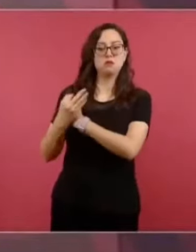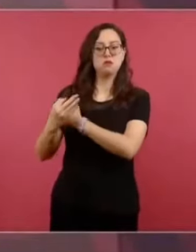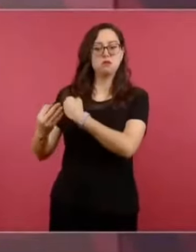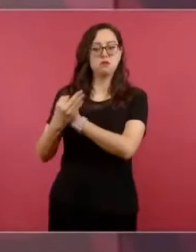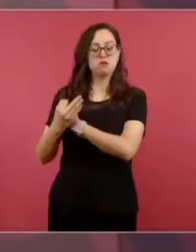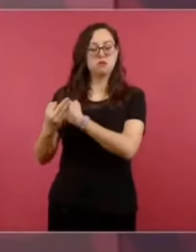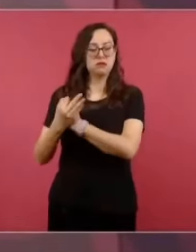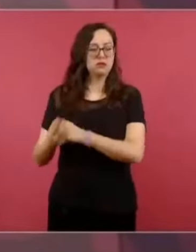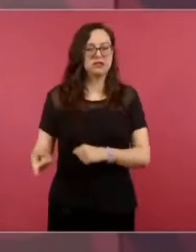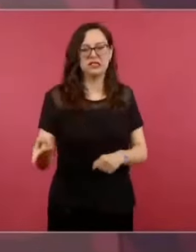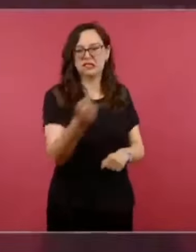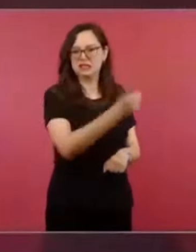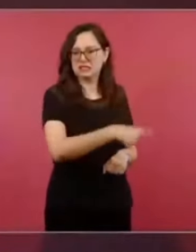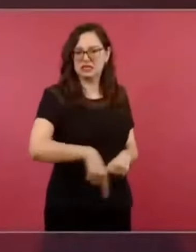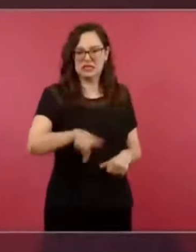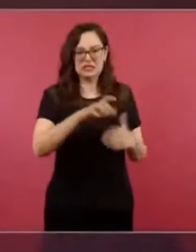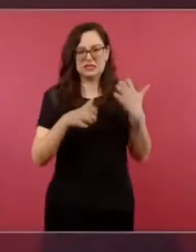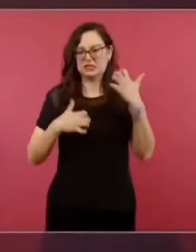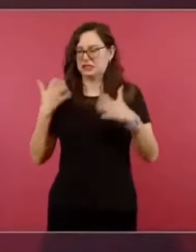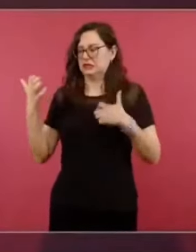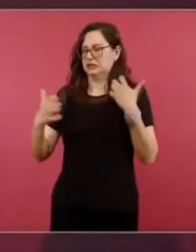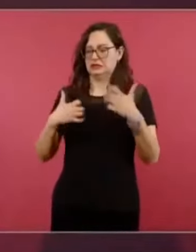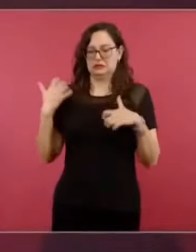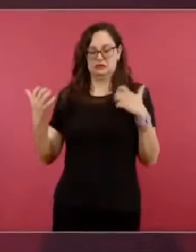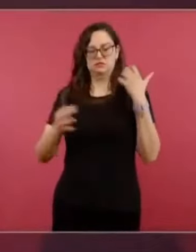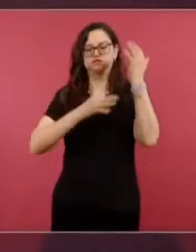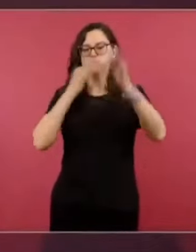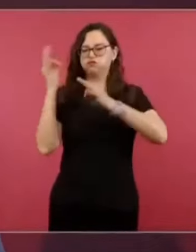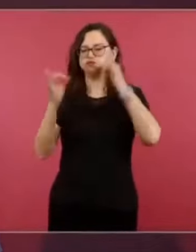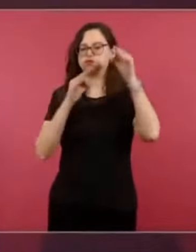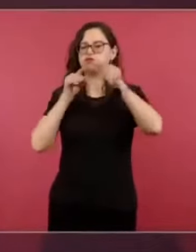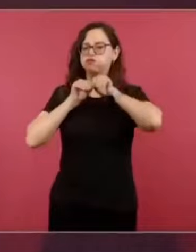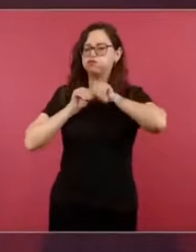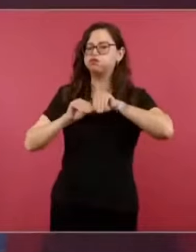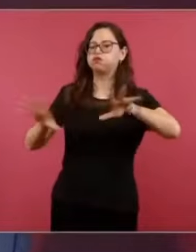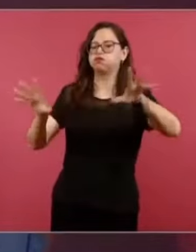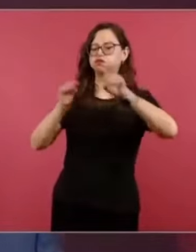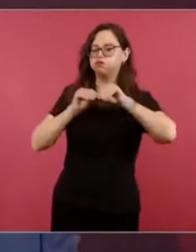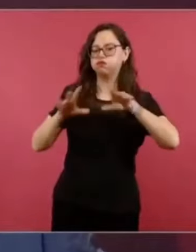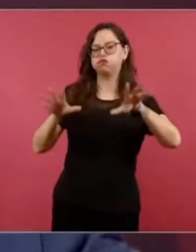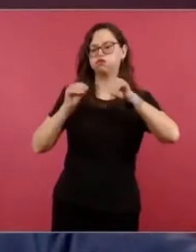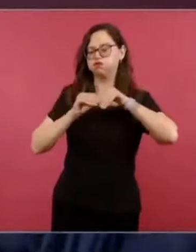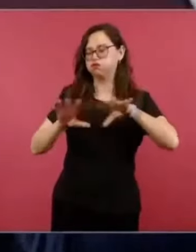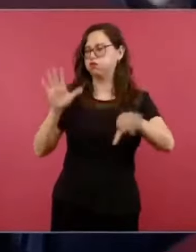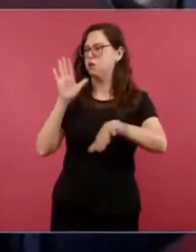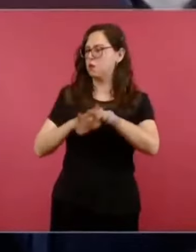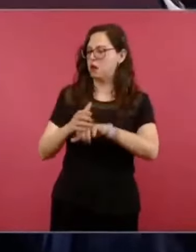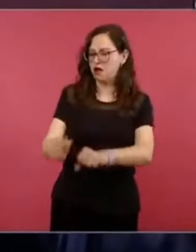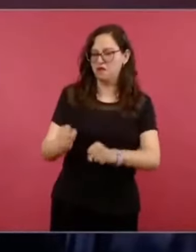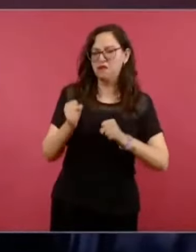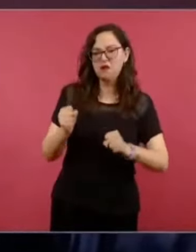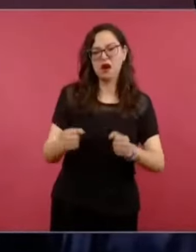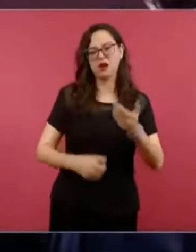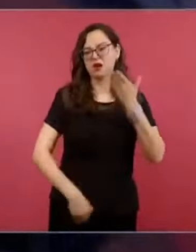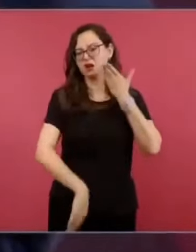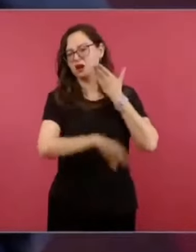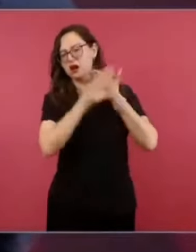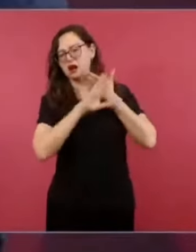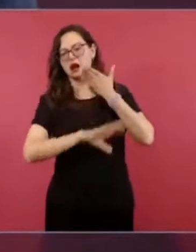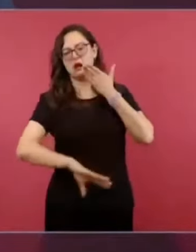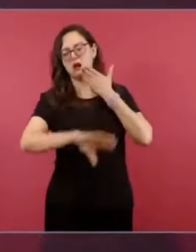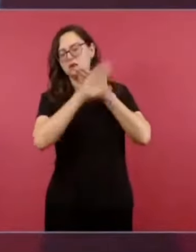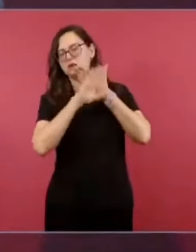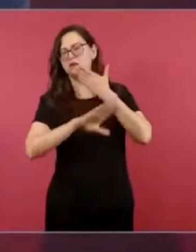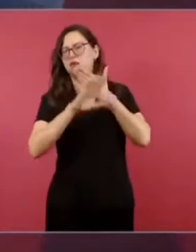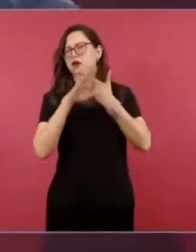como tres meses. Siempre ha habido posicionamientos, pero esa